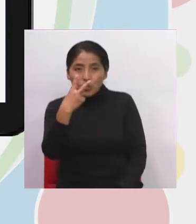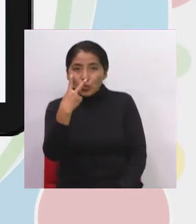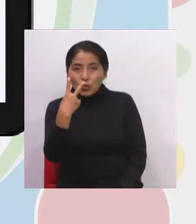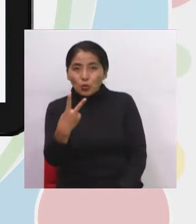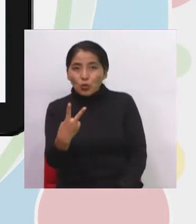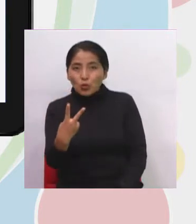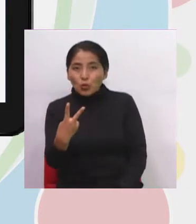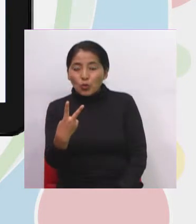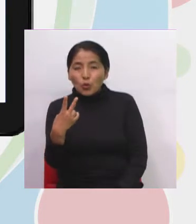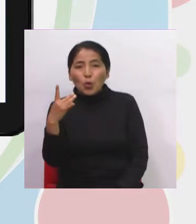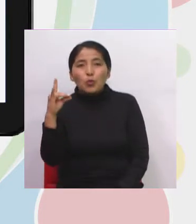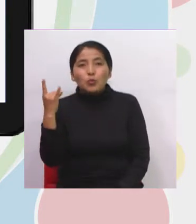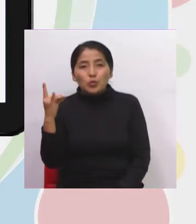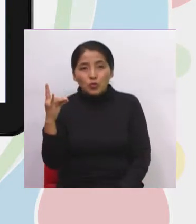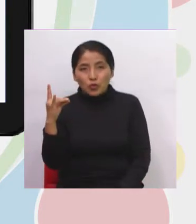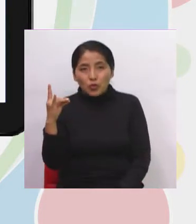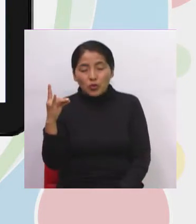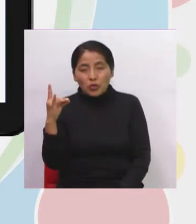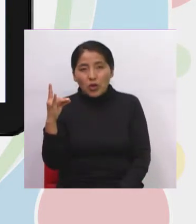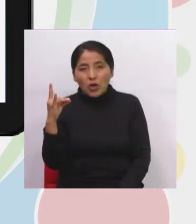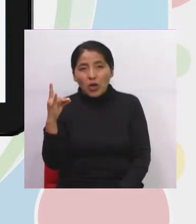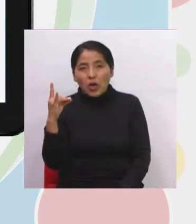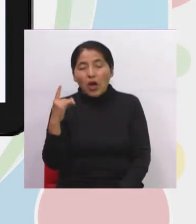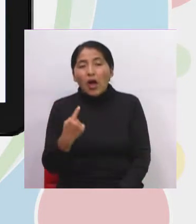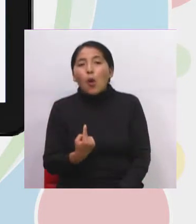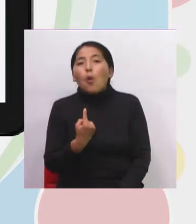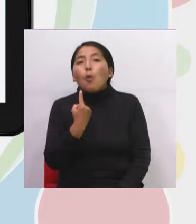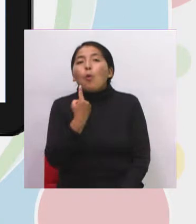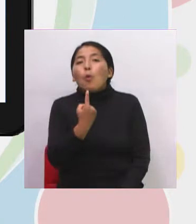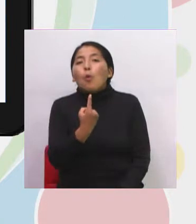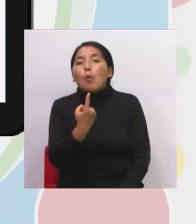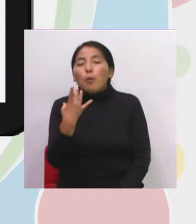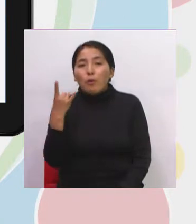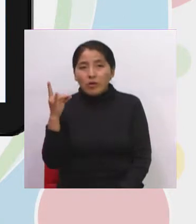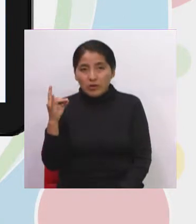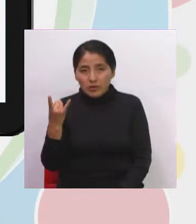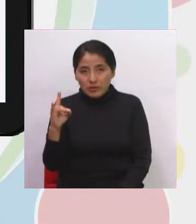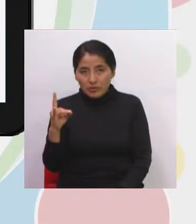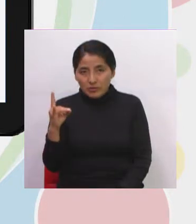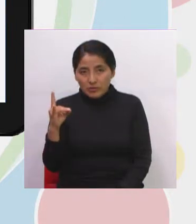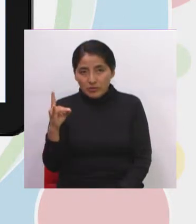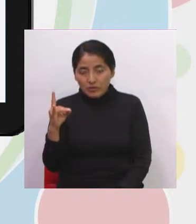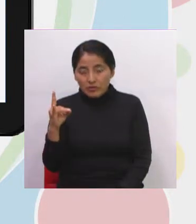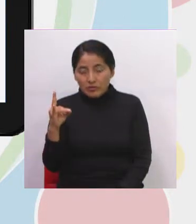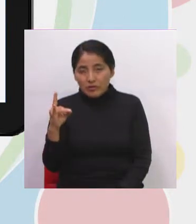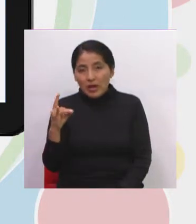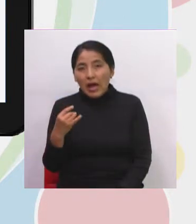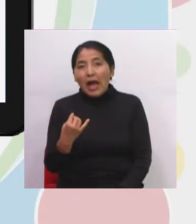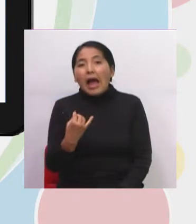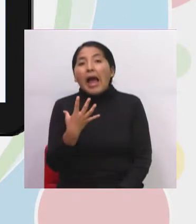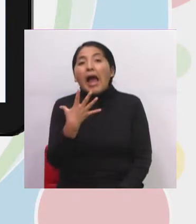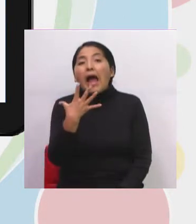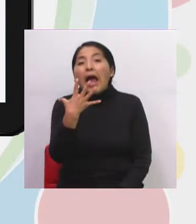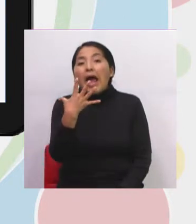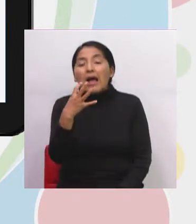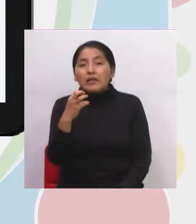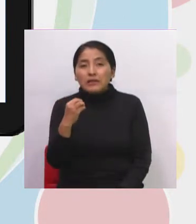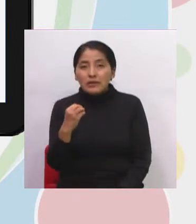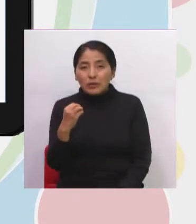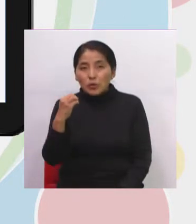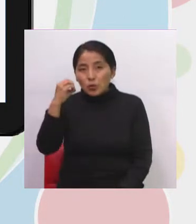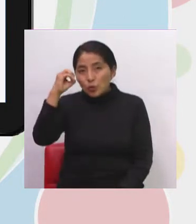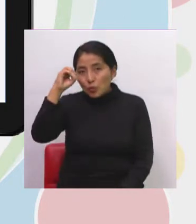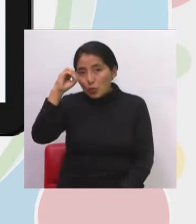monedas de un boliviano, el corte de 50 centavos,